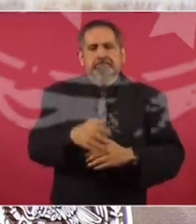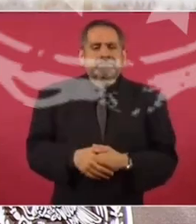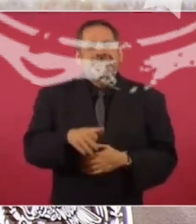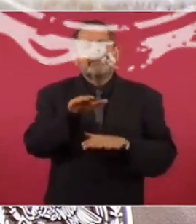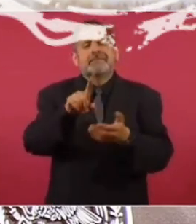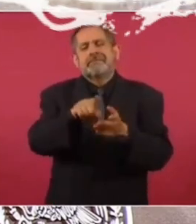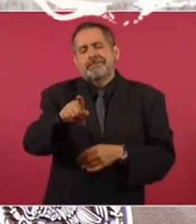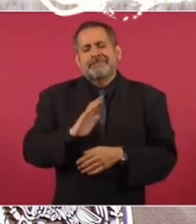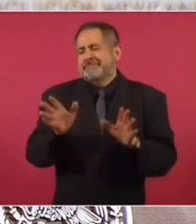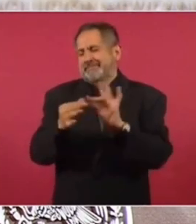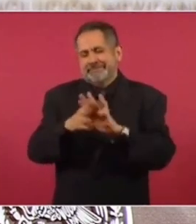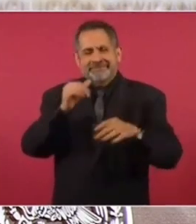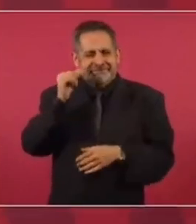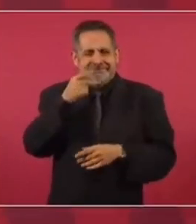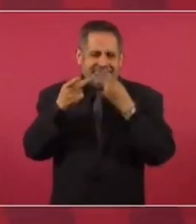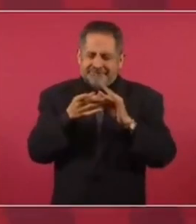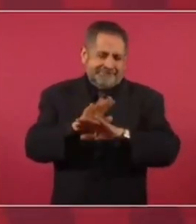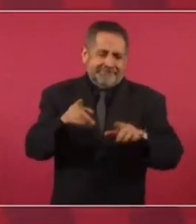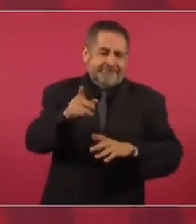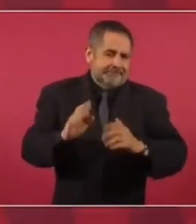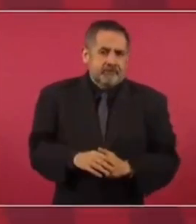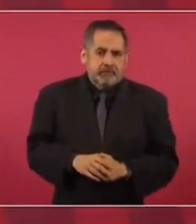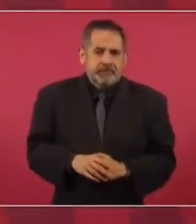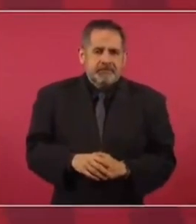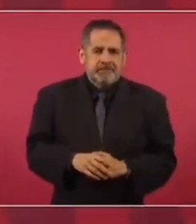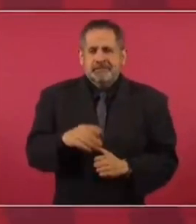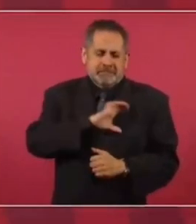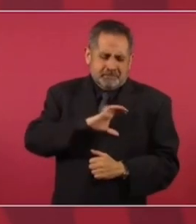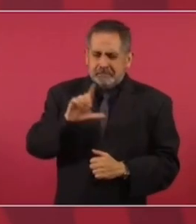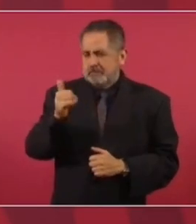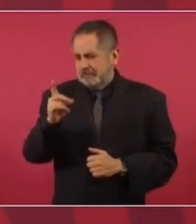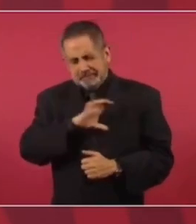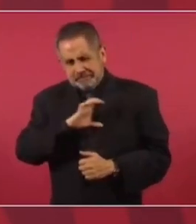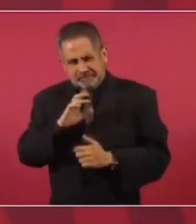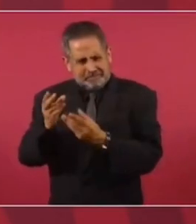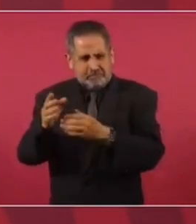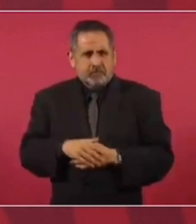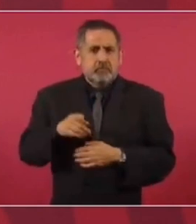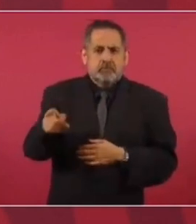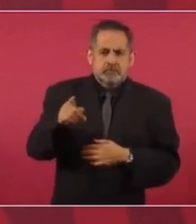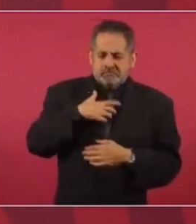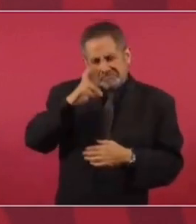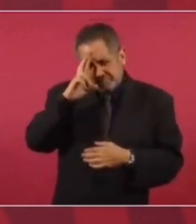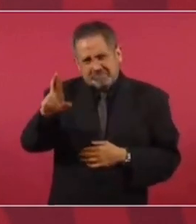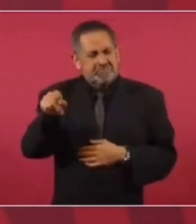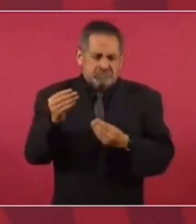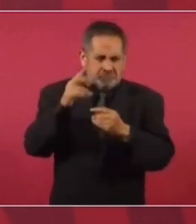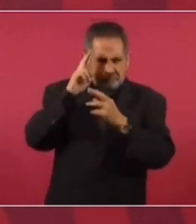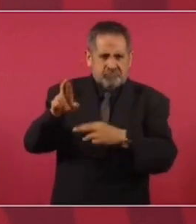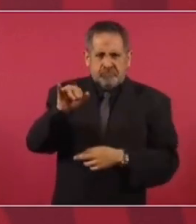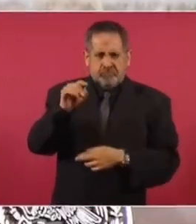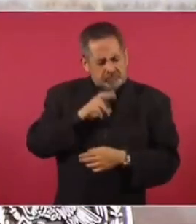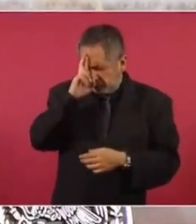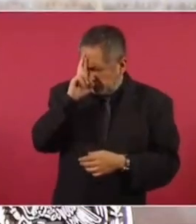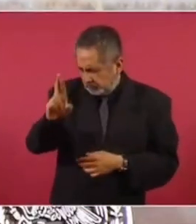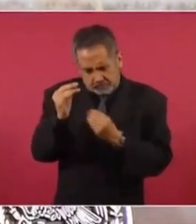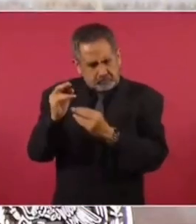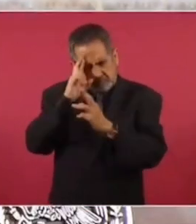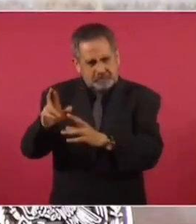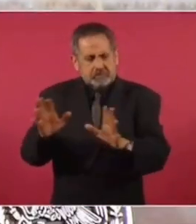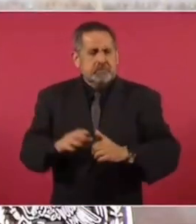Acerca de lo otro ya lo expliqué, ya ayer hablé de eso, quiero mucho a Laida, respeto mucho a Ricardo Monreal